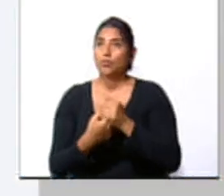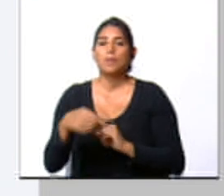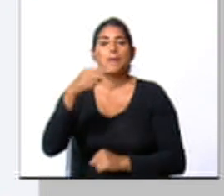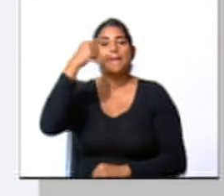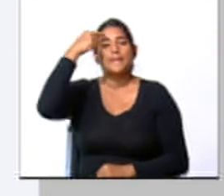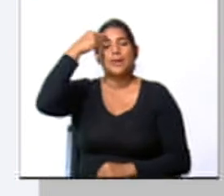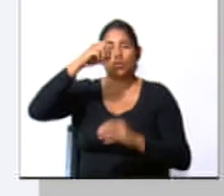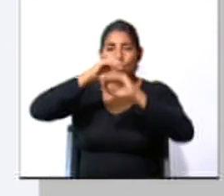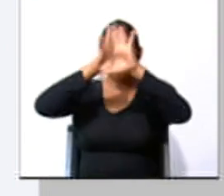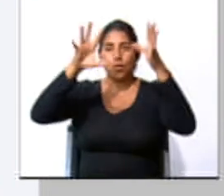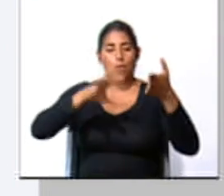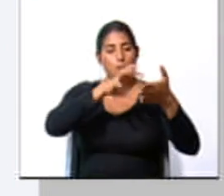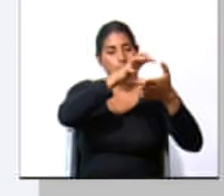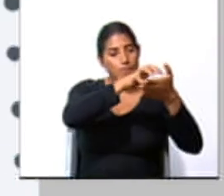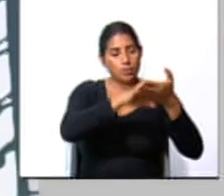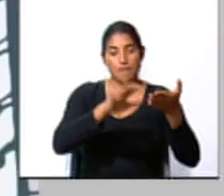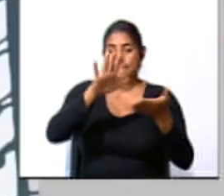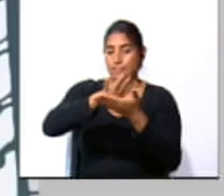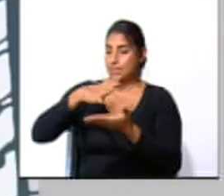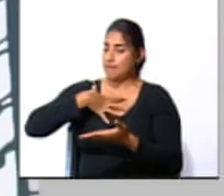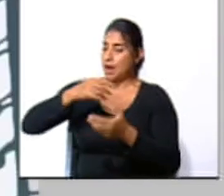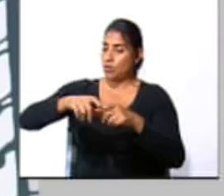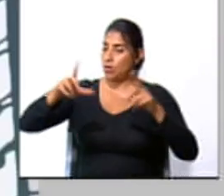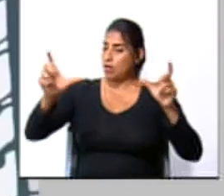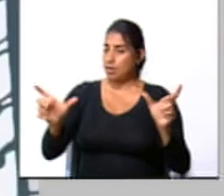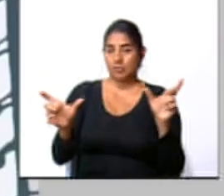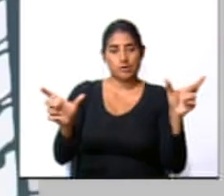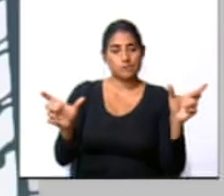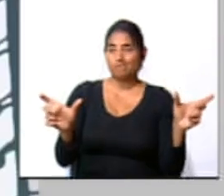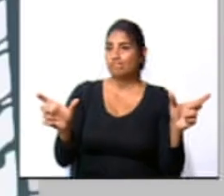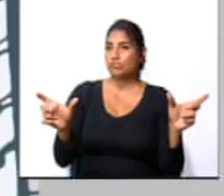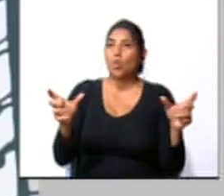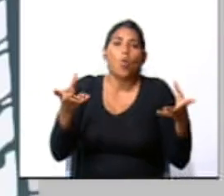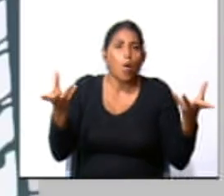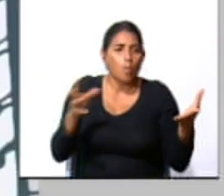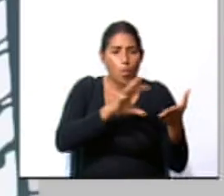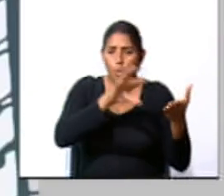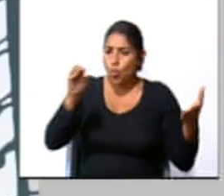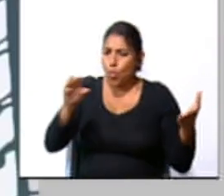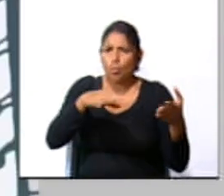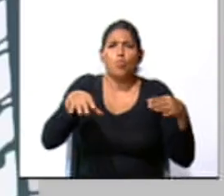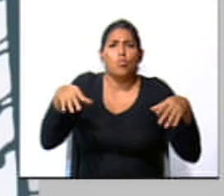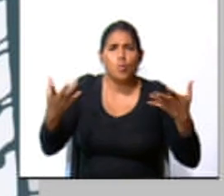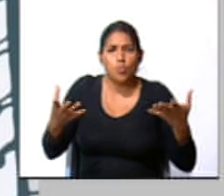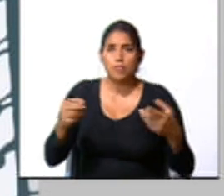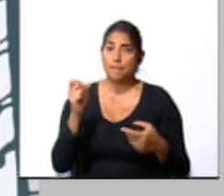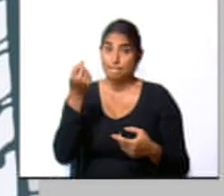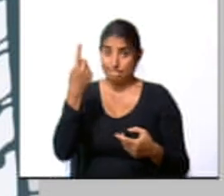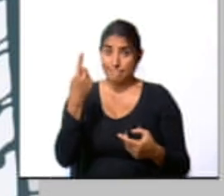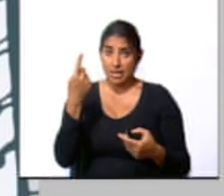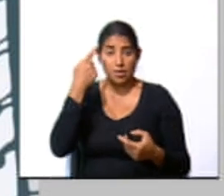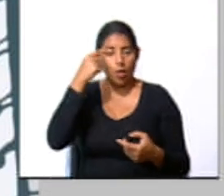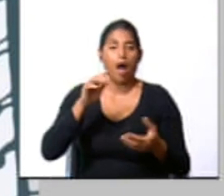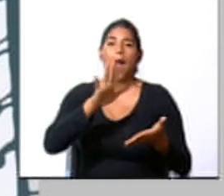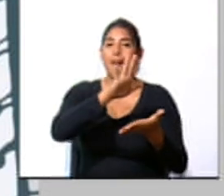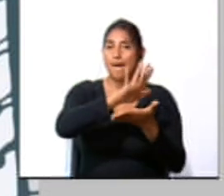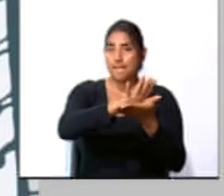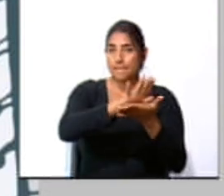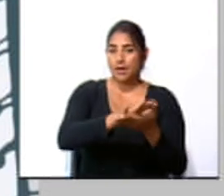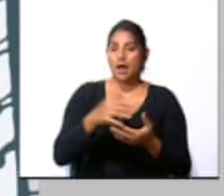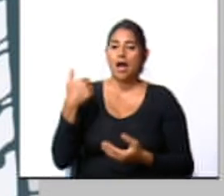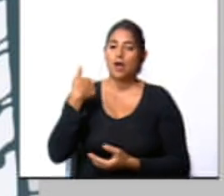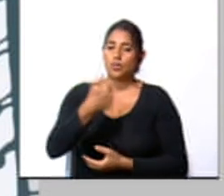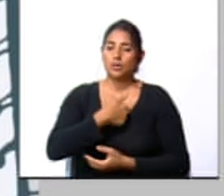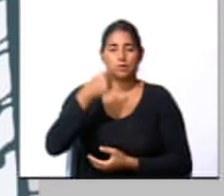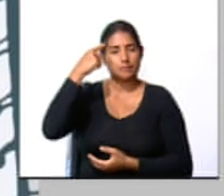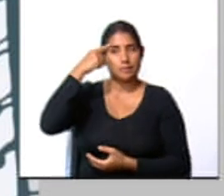un pequeño texto y una hoja en blanco y queremos hacer un mapa mental. Lo primero que tenemos que entender es que la hoja en blanco es nuestro